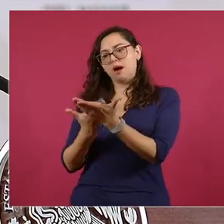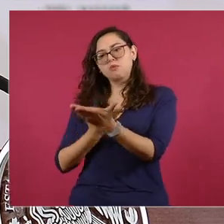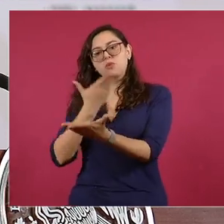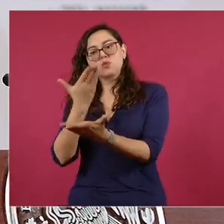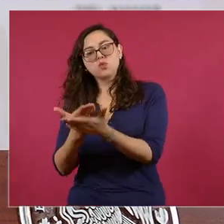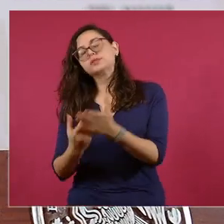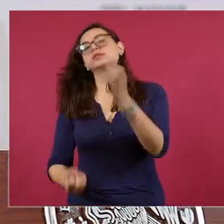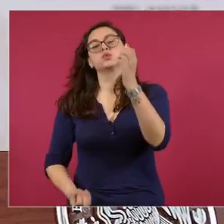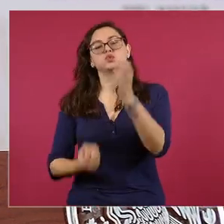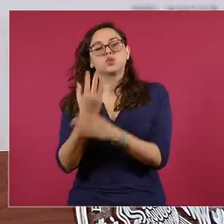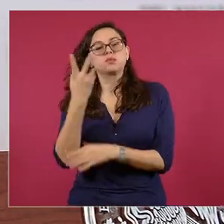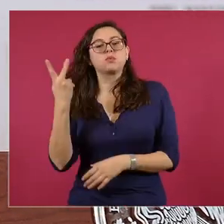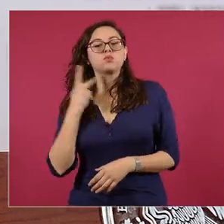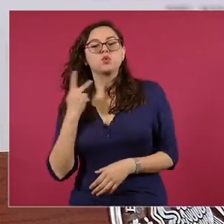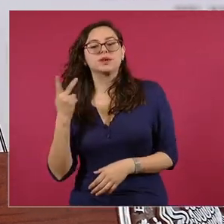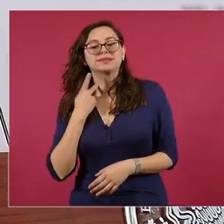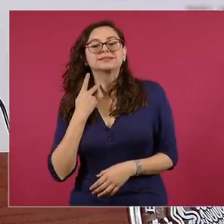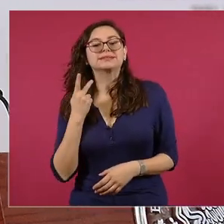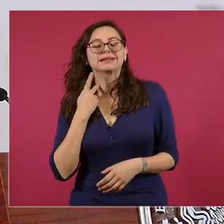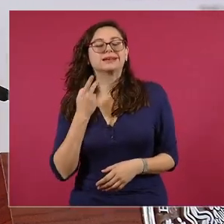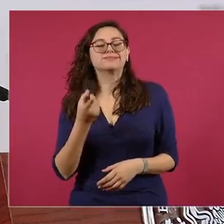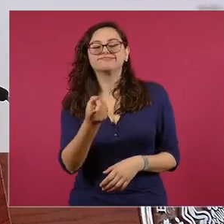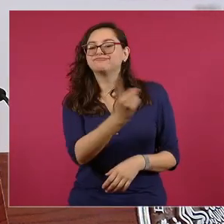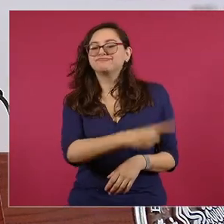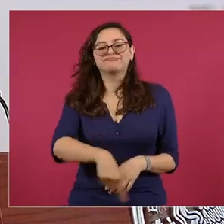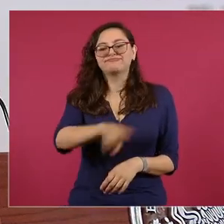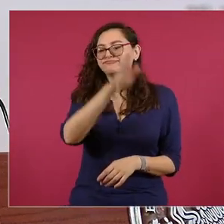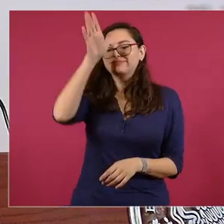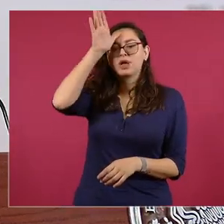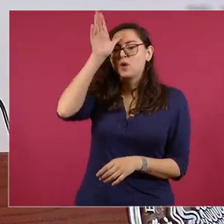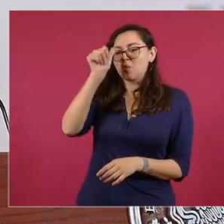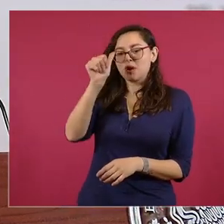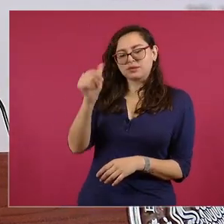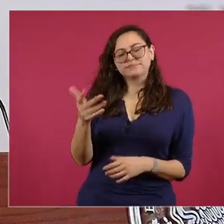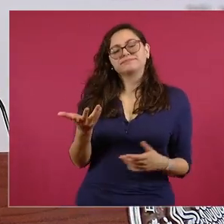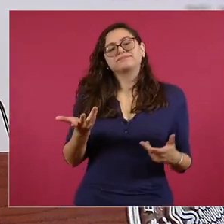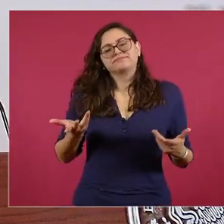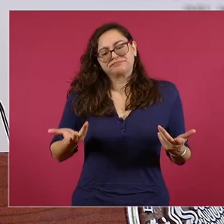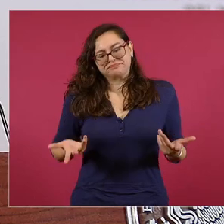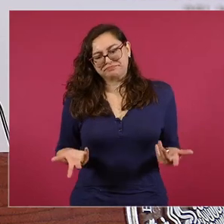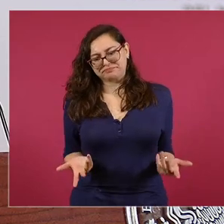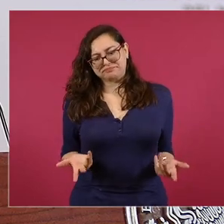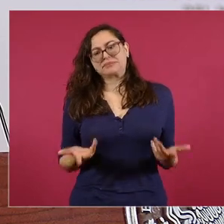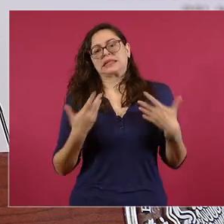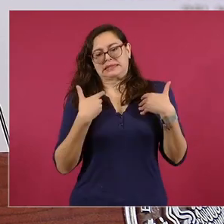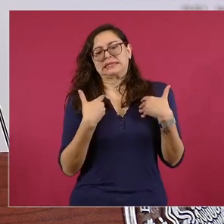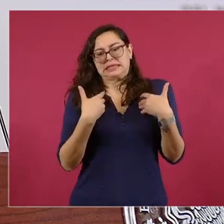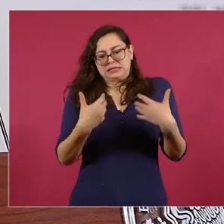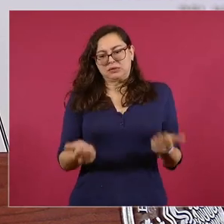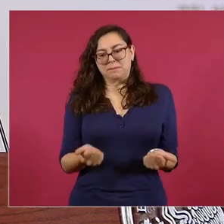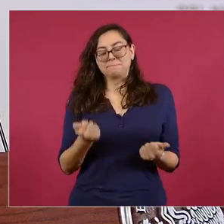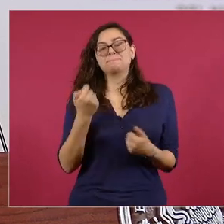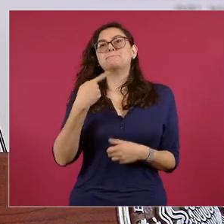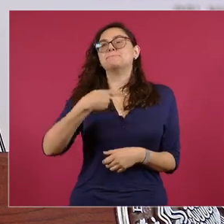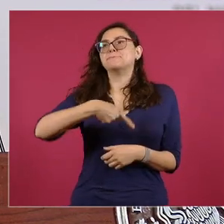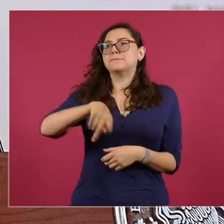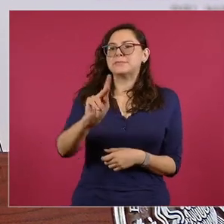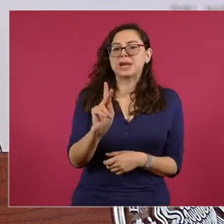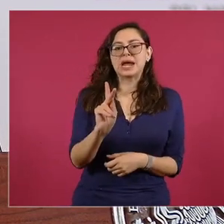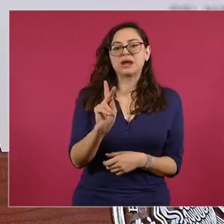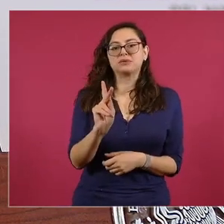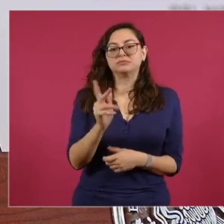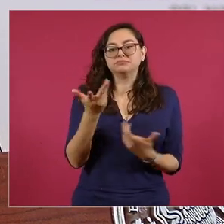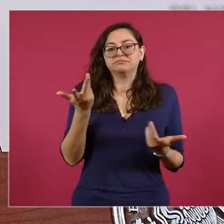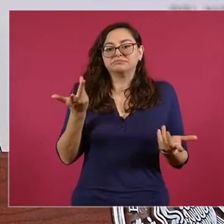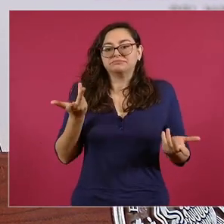llevando a cabo, la ni siquiera pueden